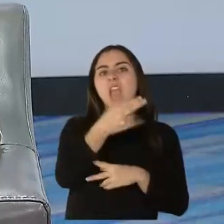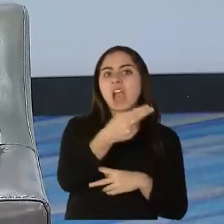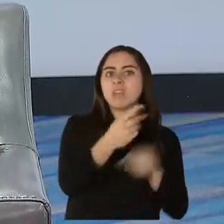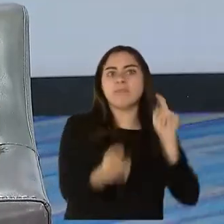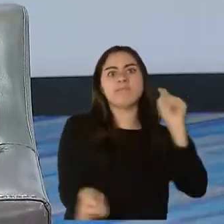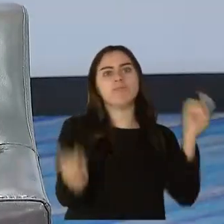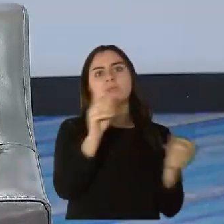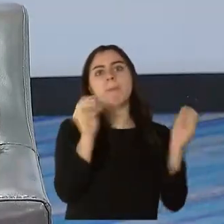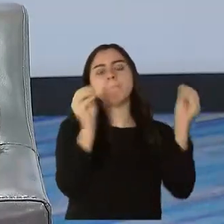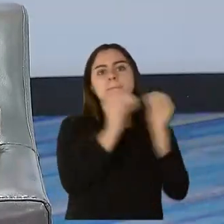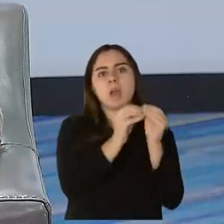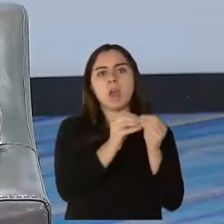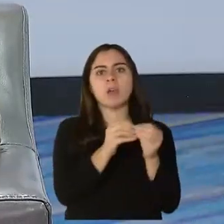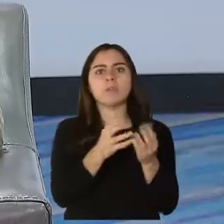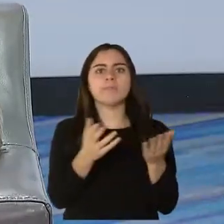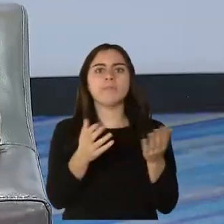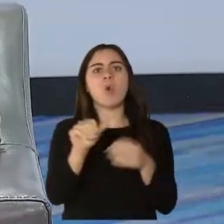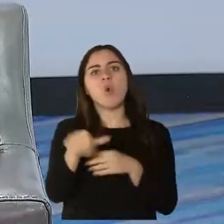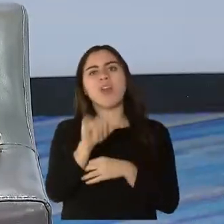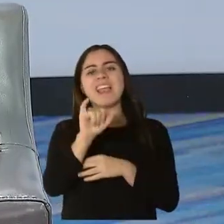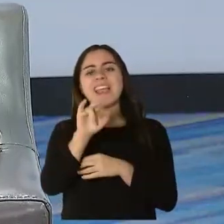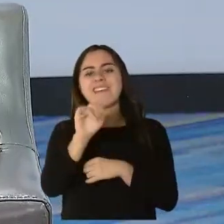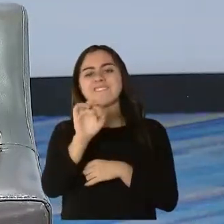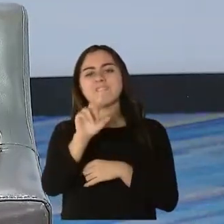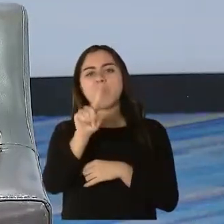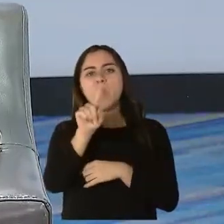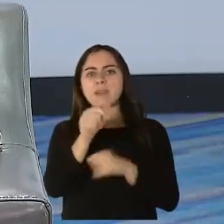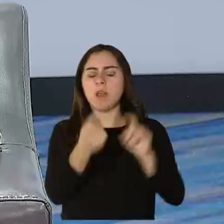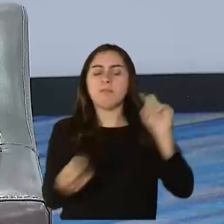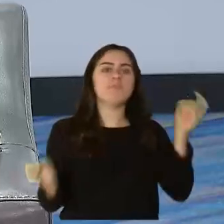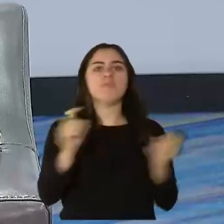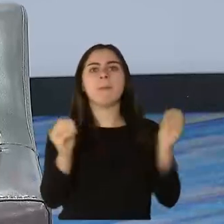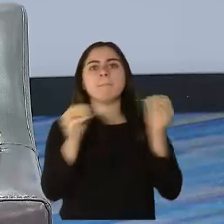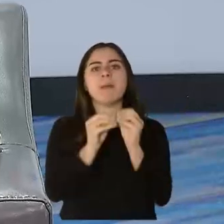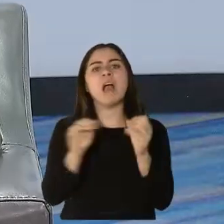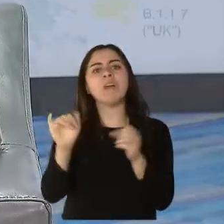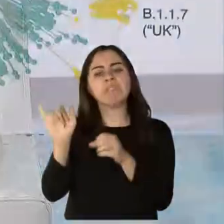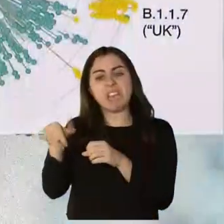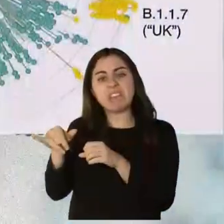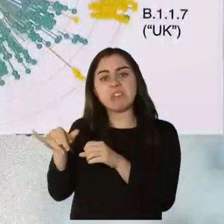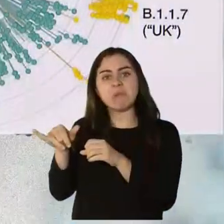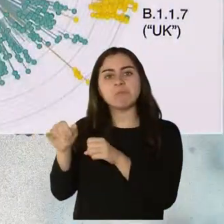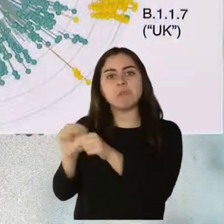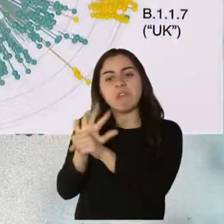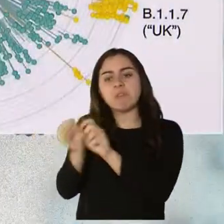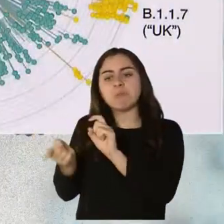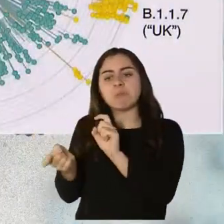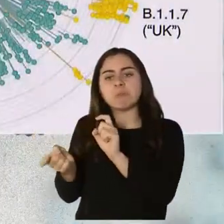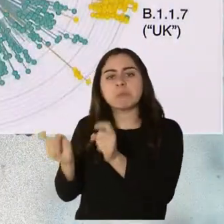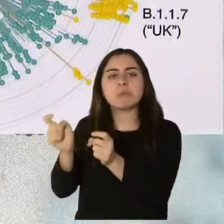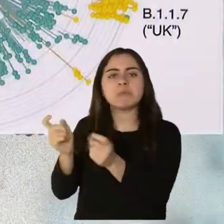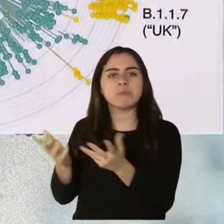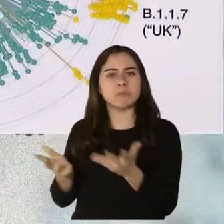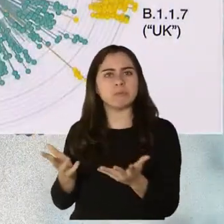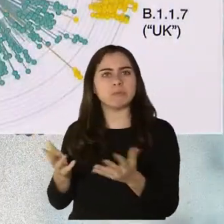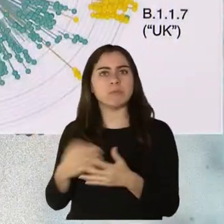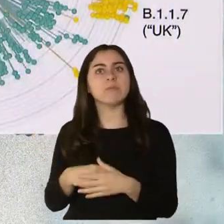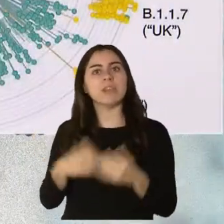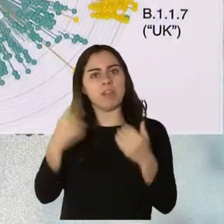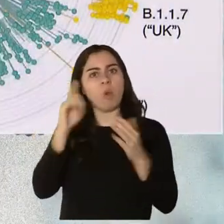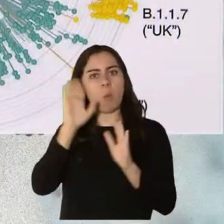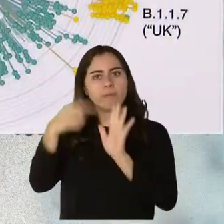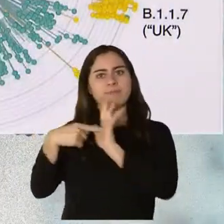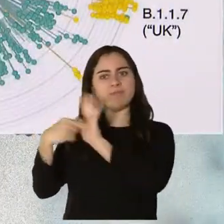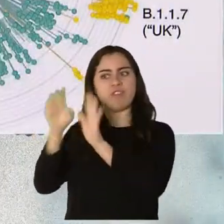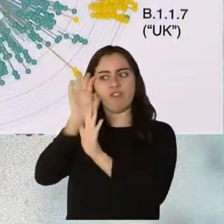que, si te fijas, hay una gráfica que yo traje para enseñarla. Sí, a ver si la podemos poner, porque la ilustración está bien interesante,